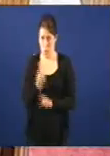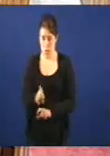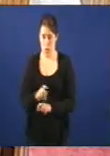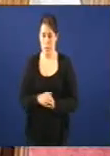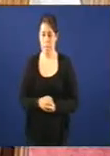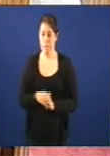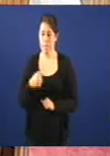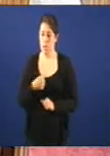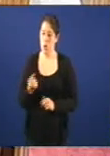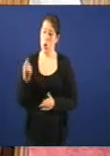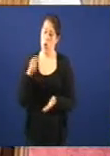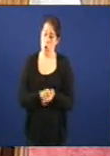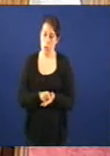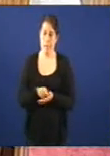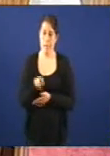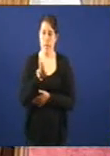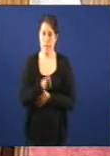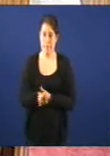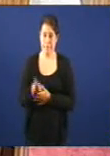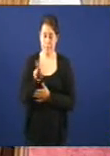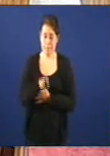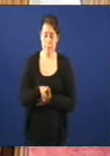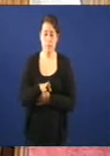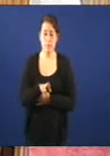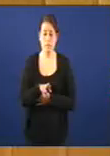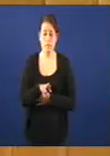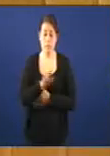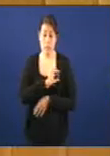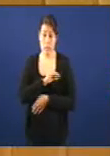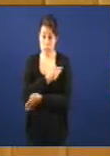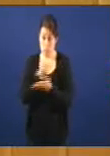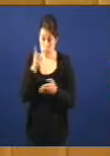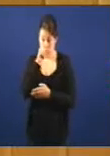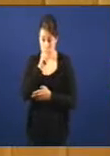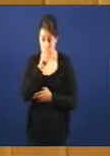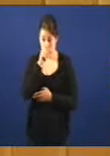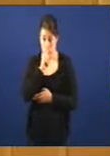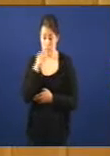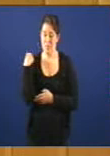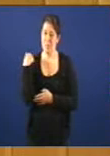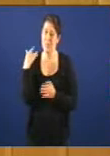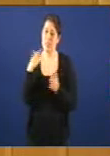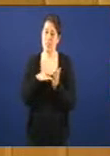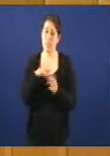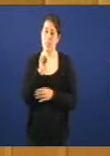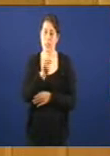volvo a reiterar que como as súas señorías recordarán o pasado 13 de febreiro daba conta da